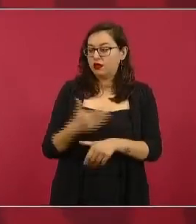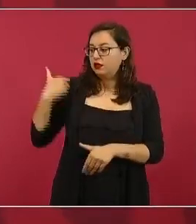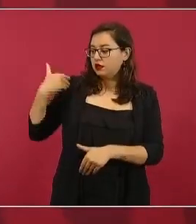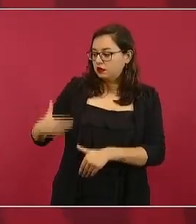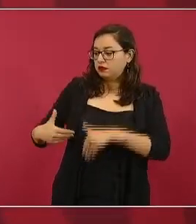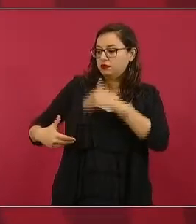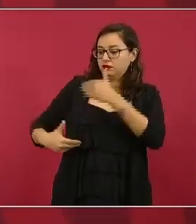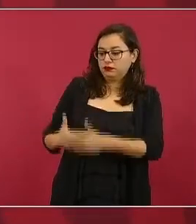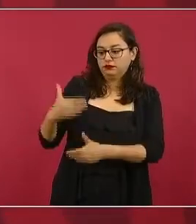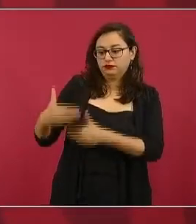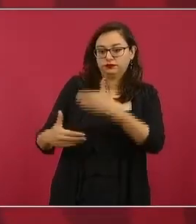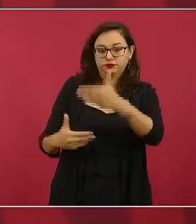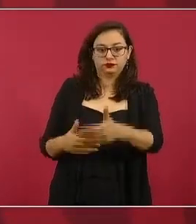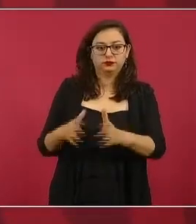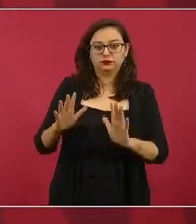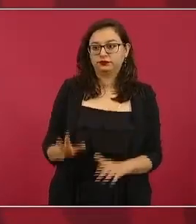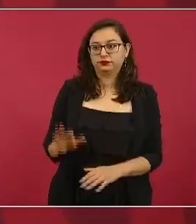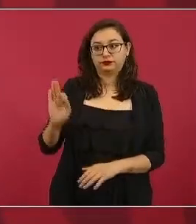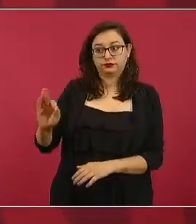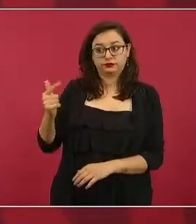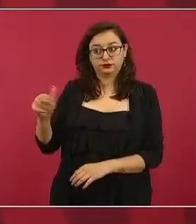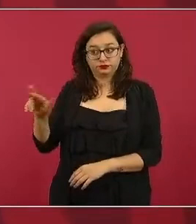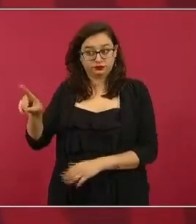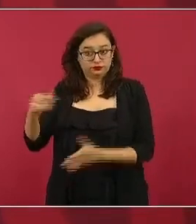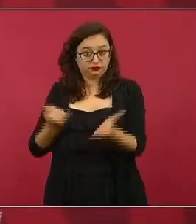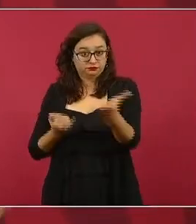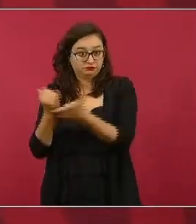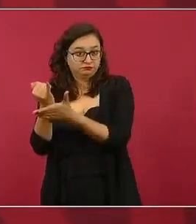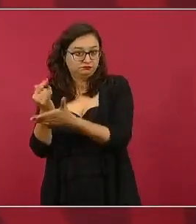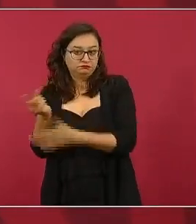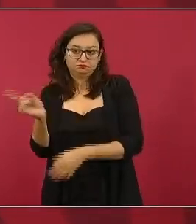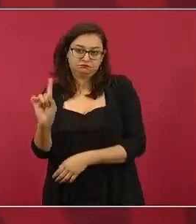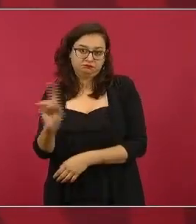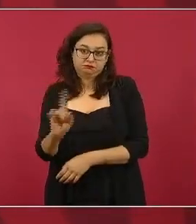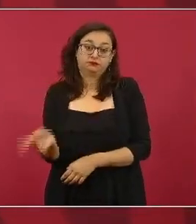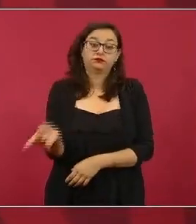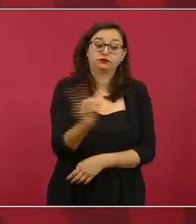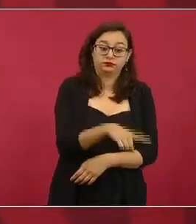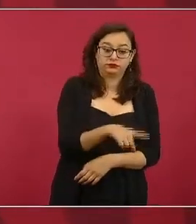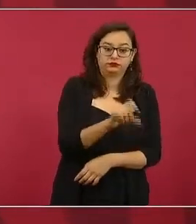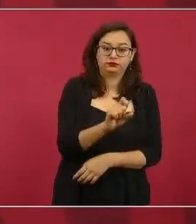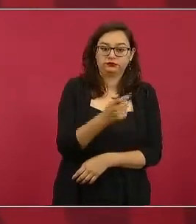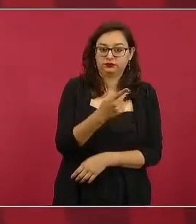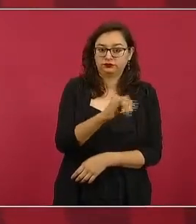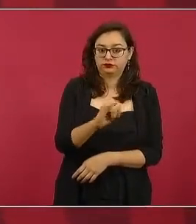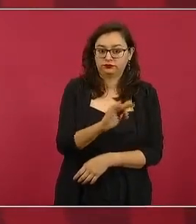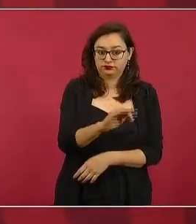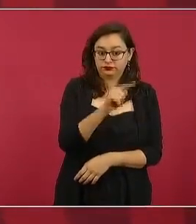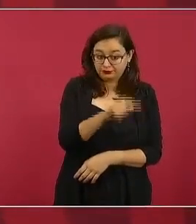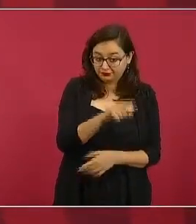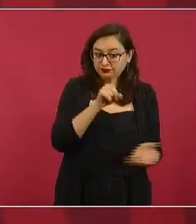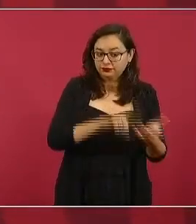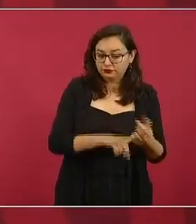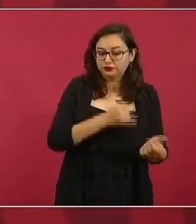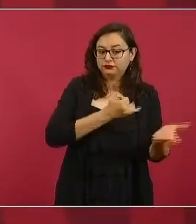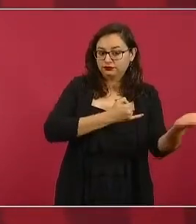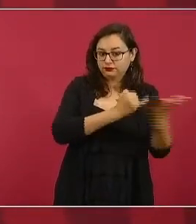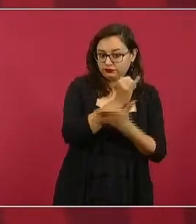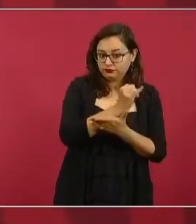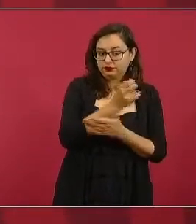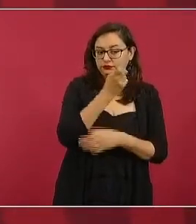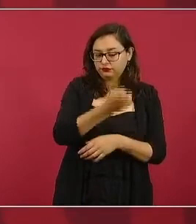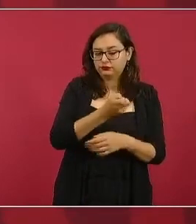entonces vamos a esperar lo demás pues este no deja de